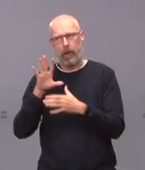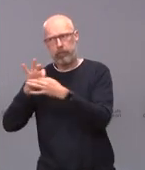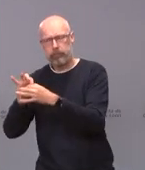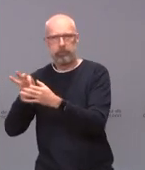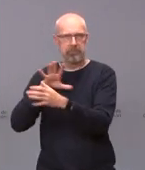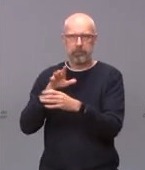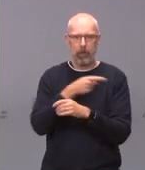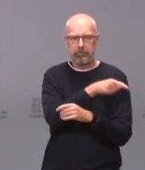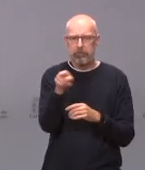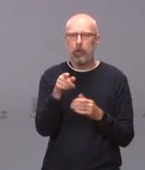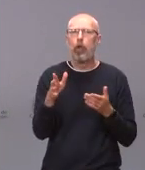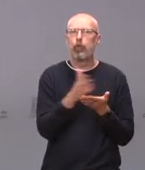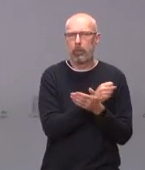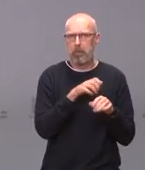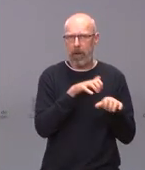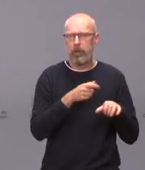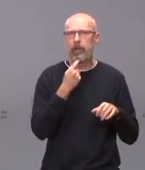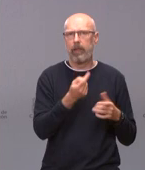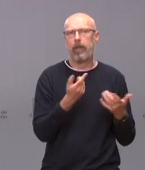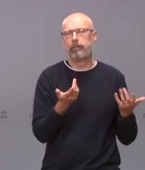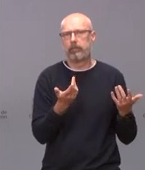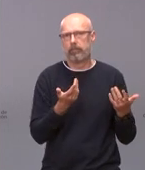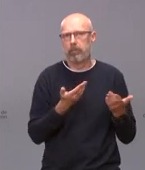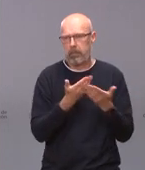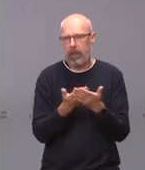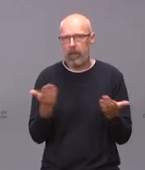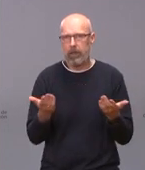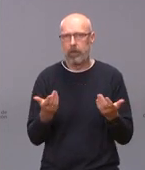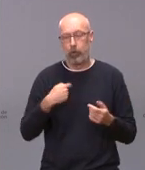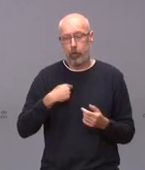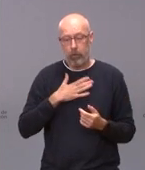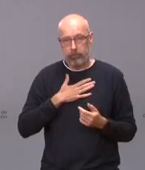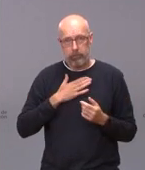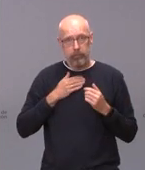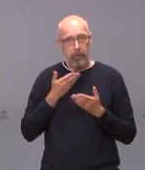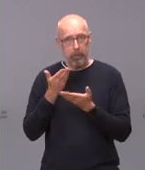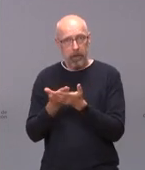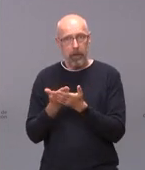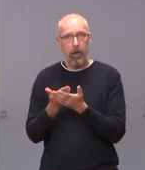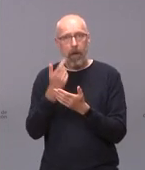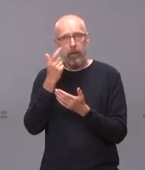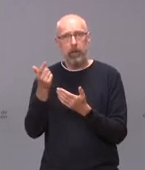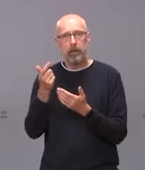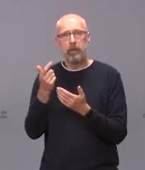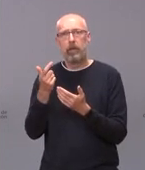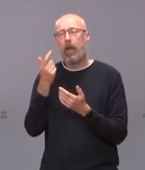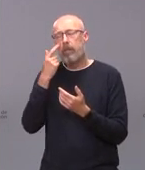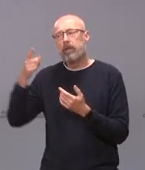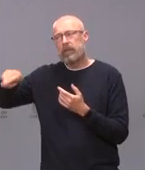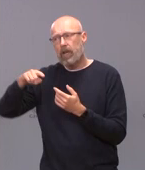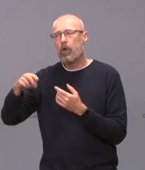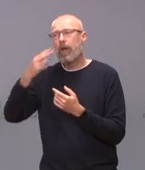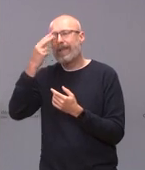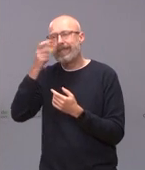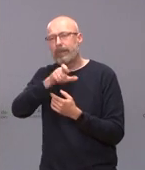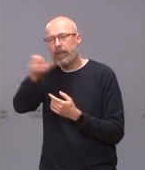Hombre, yo le pediría que alguna vez se pongan por delante los intereses de la ciudadanía a los